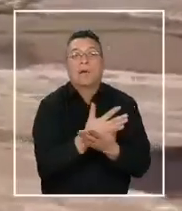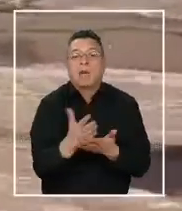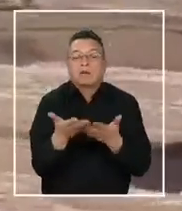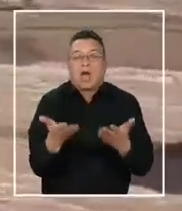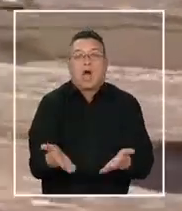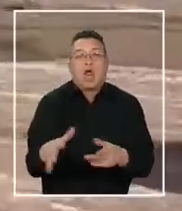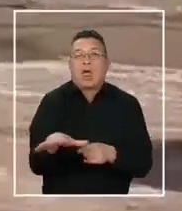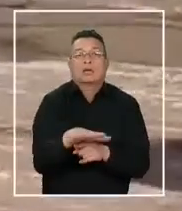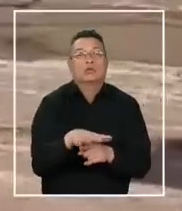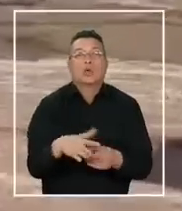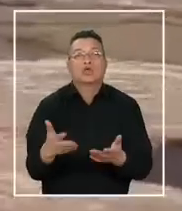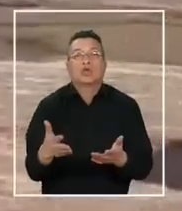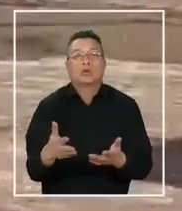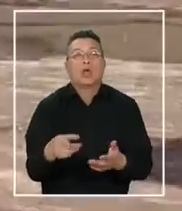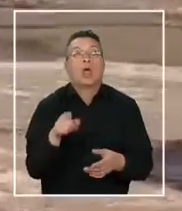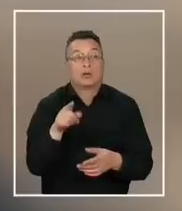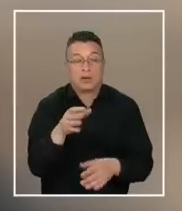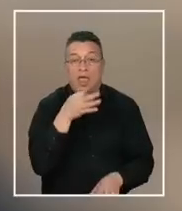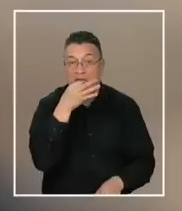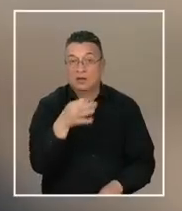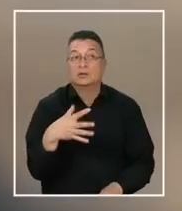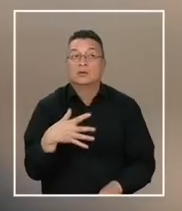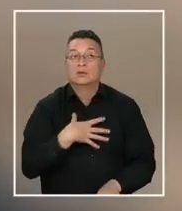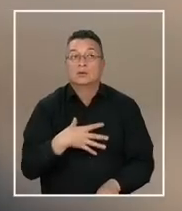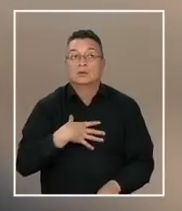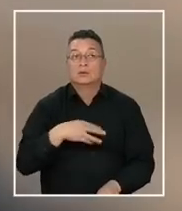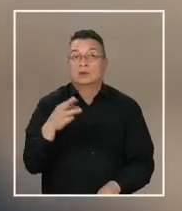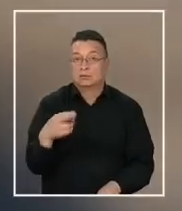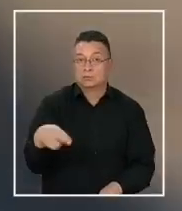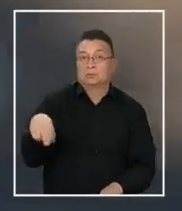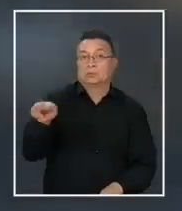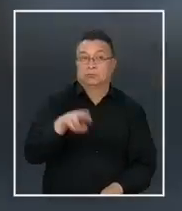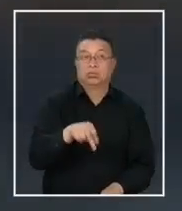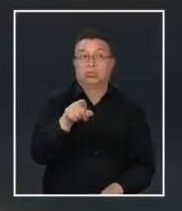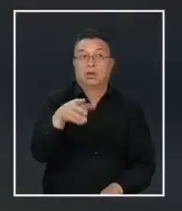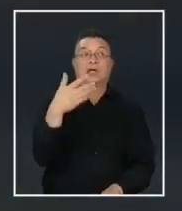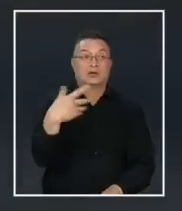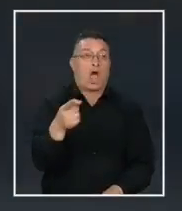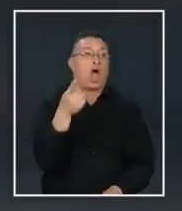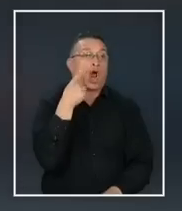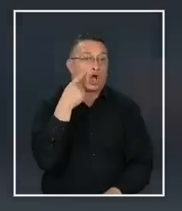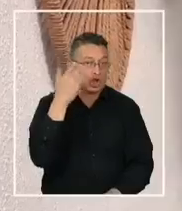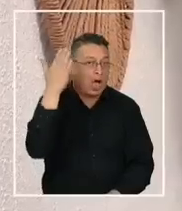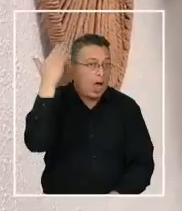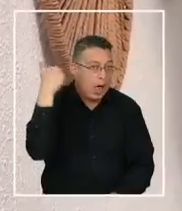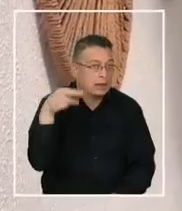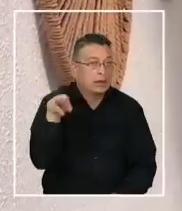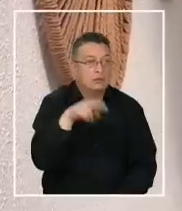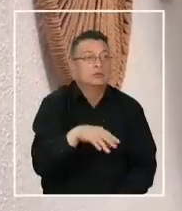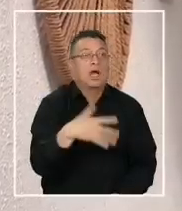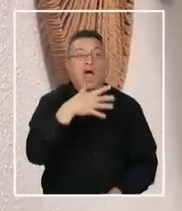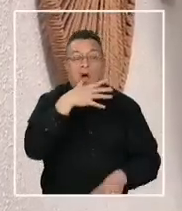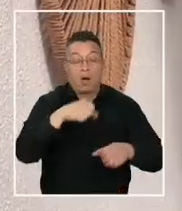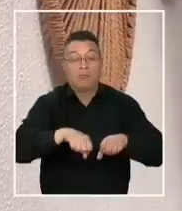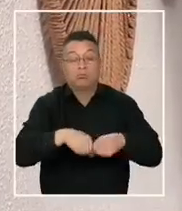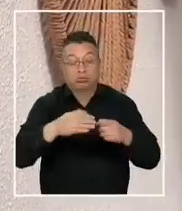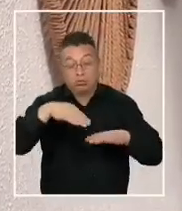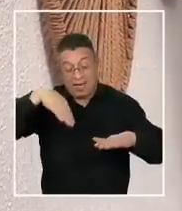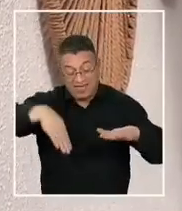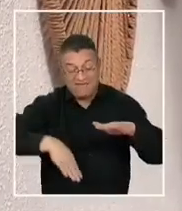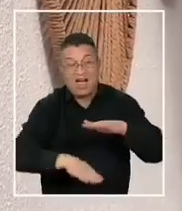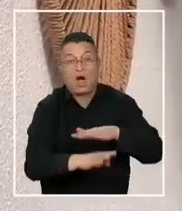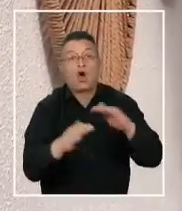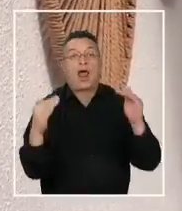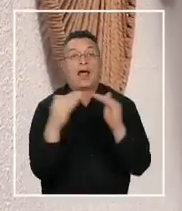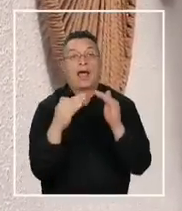esta situación. Ya que señalan tener temor a que se repite una historia que ellos ya conocen. La rotura de agua pasó por debajo de las casas.